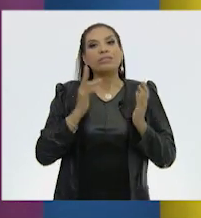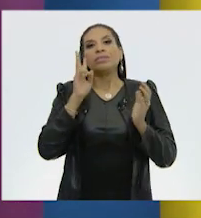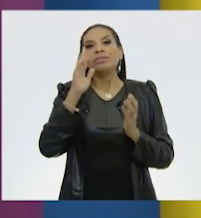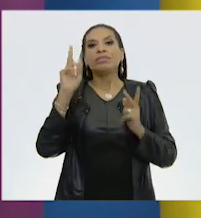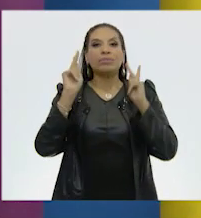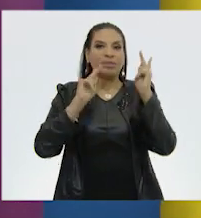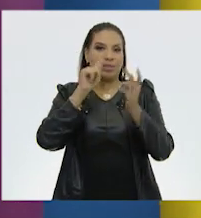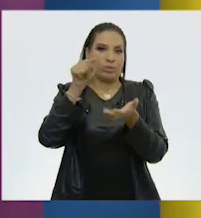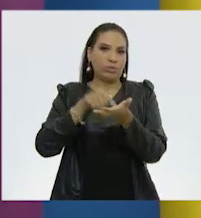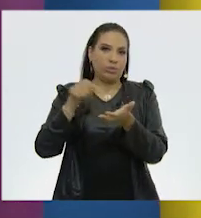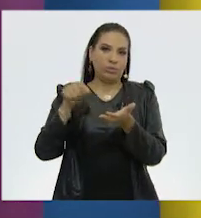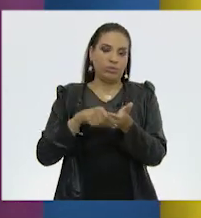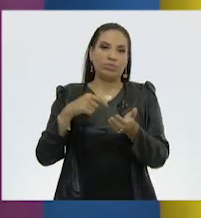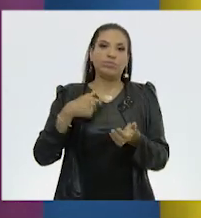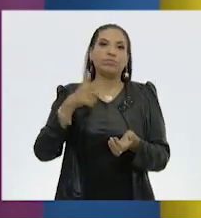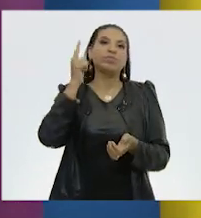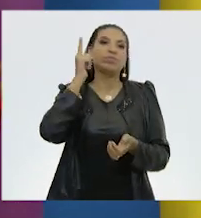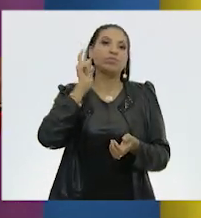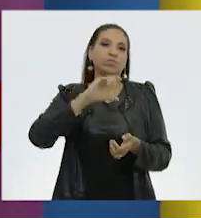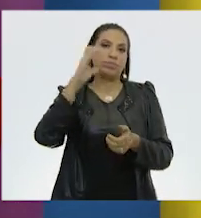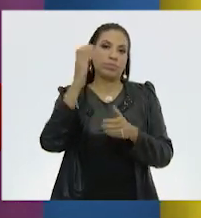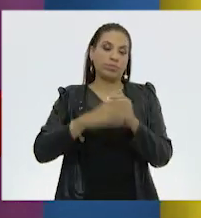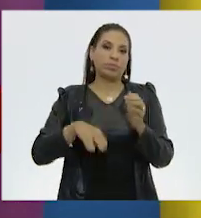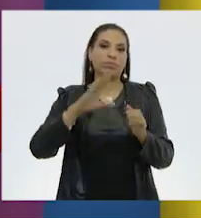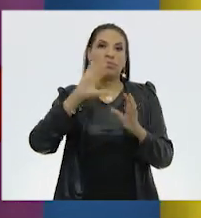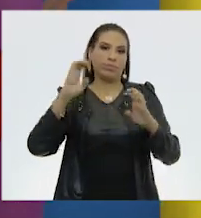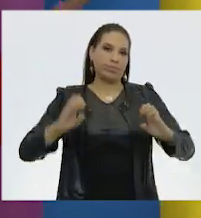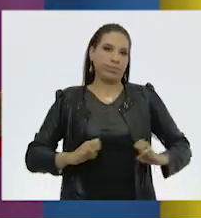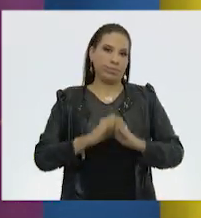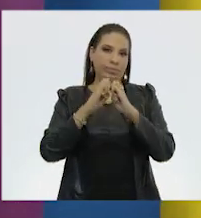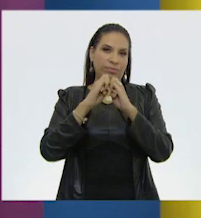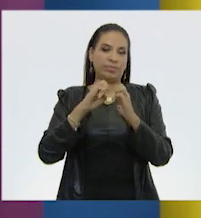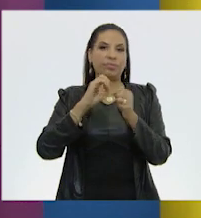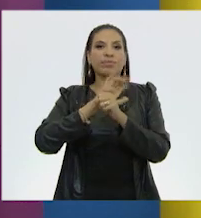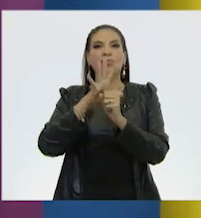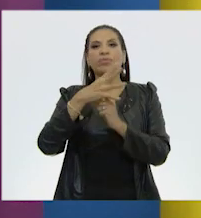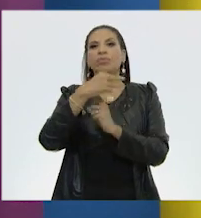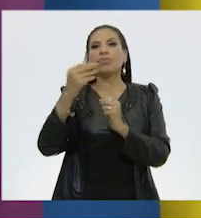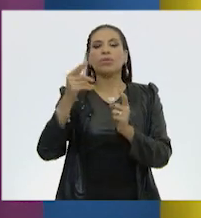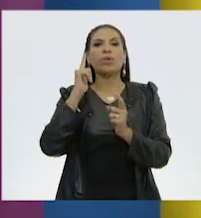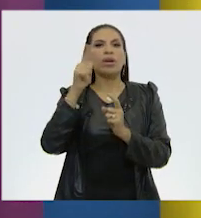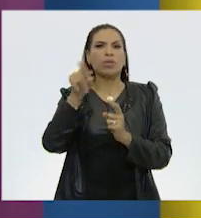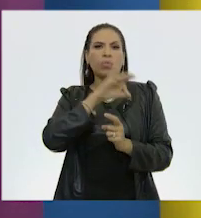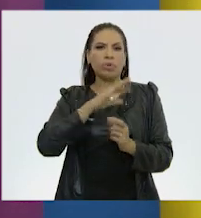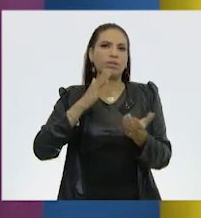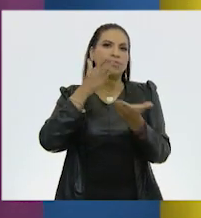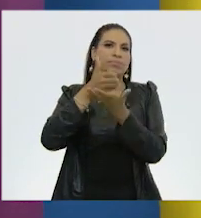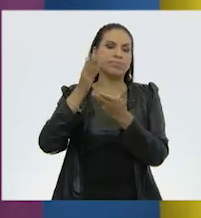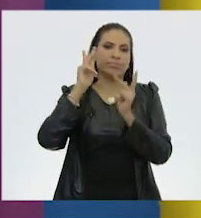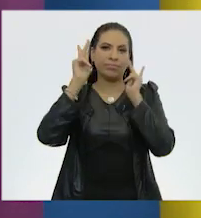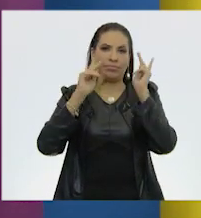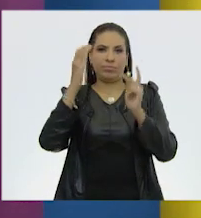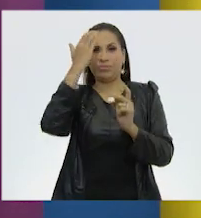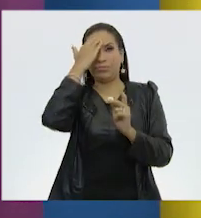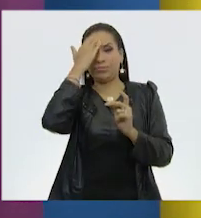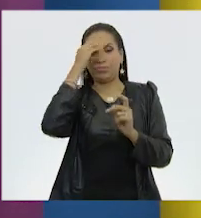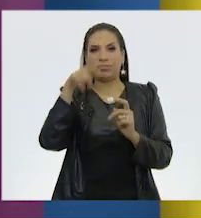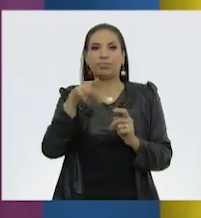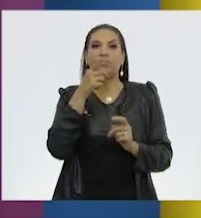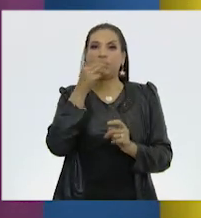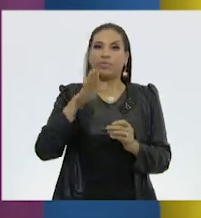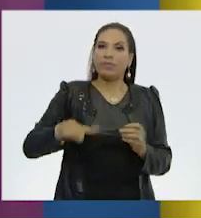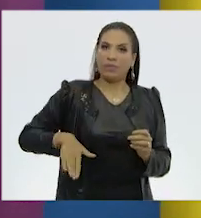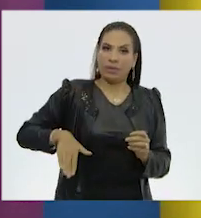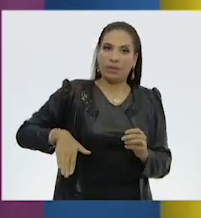visitar estos lugares. Yo espero que cuando termine la contingencia tengan la oportunidad de conocerlos. Eso sí, como usted